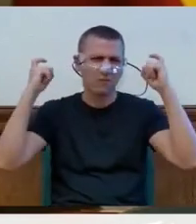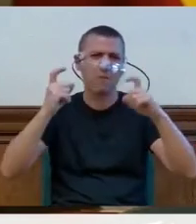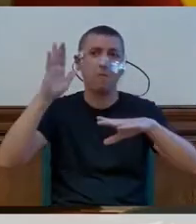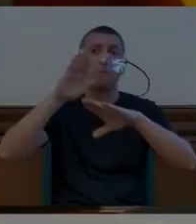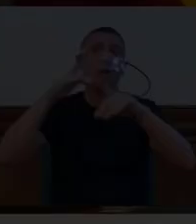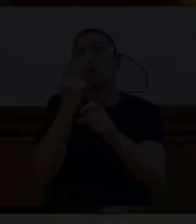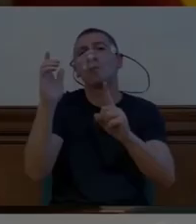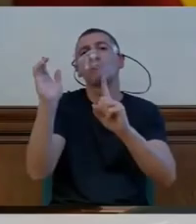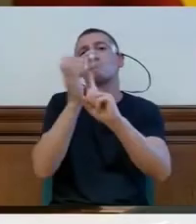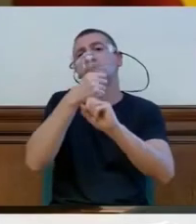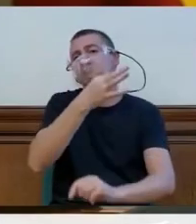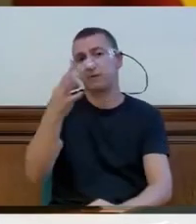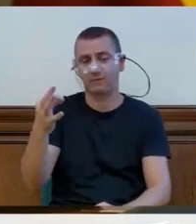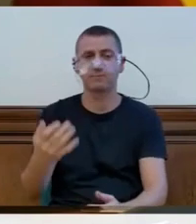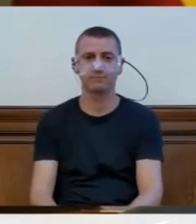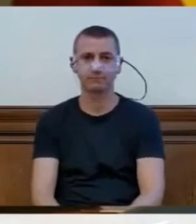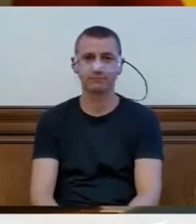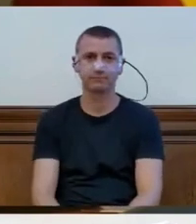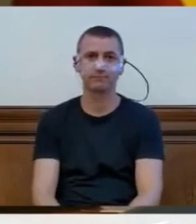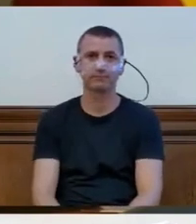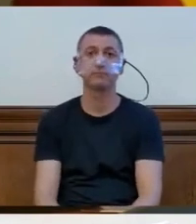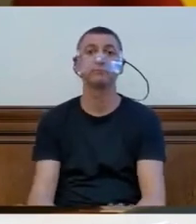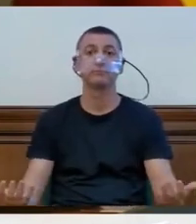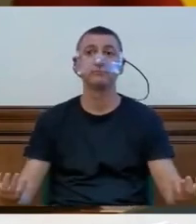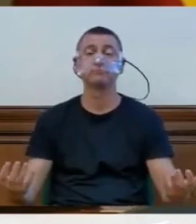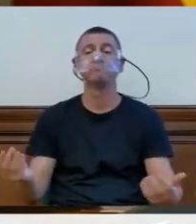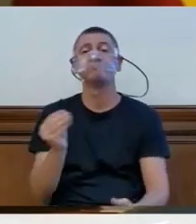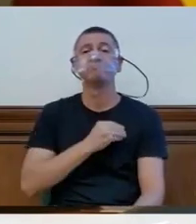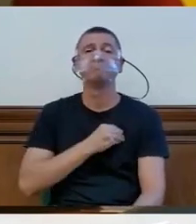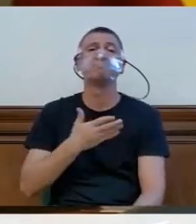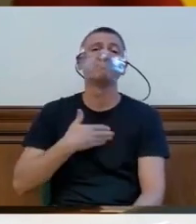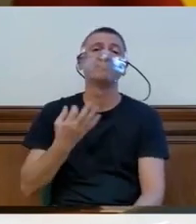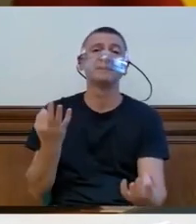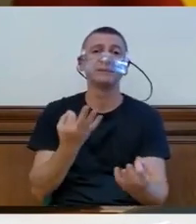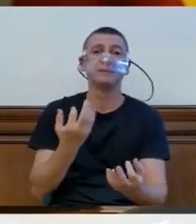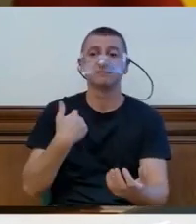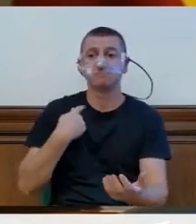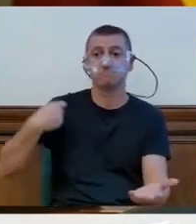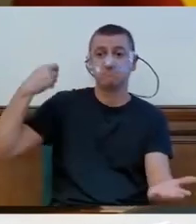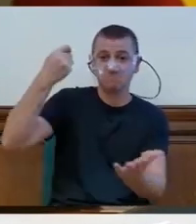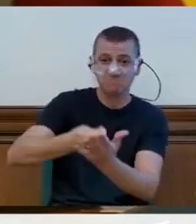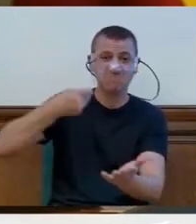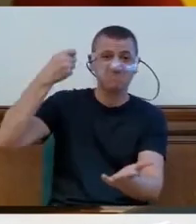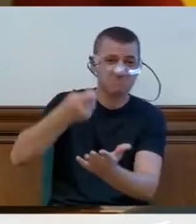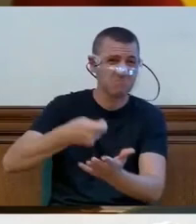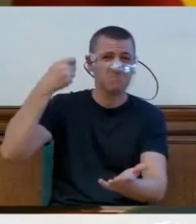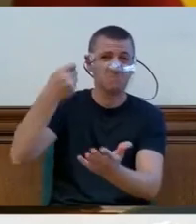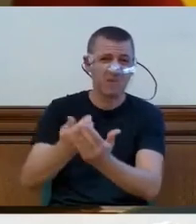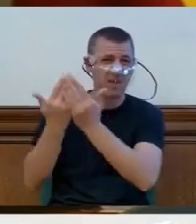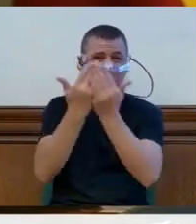estudiando. La pena es que es que ni acabando los estudios nuestros jóvenes